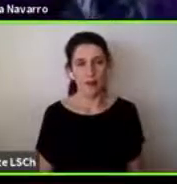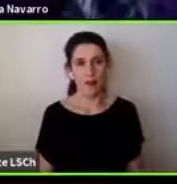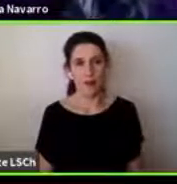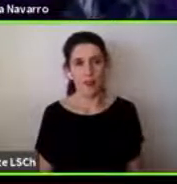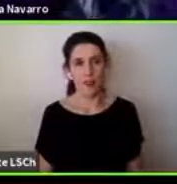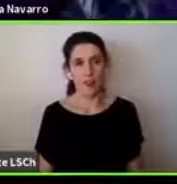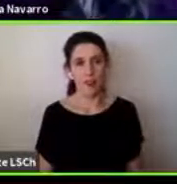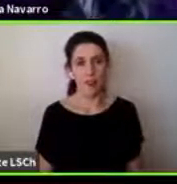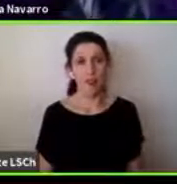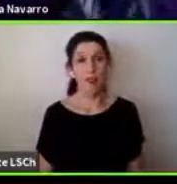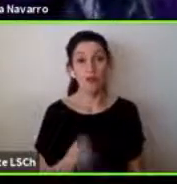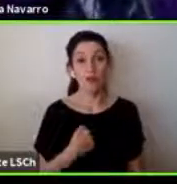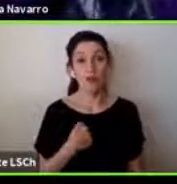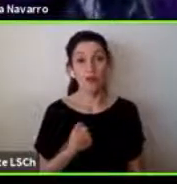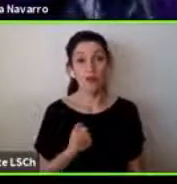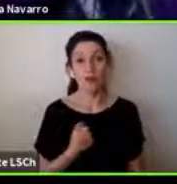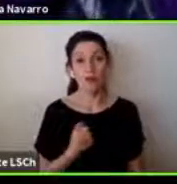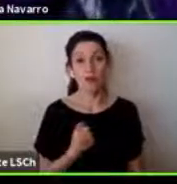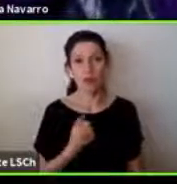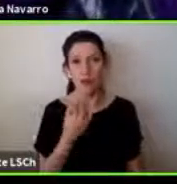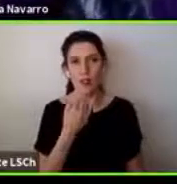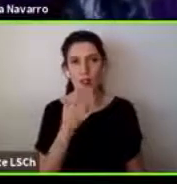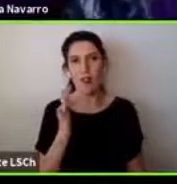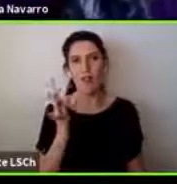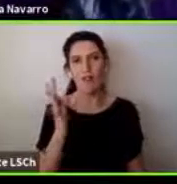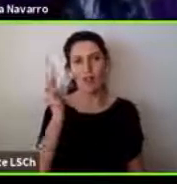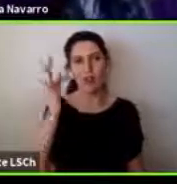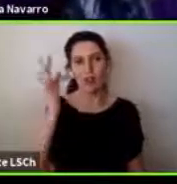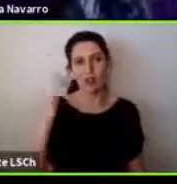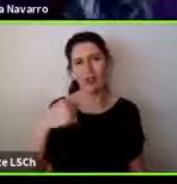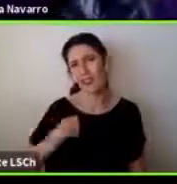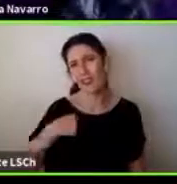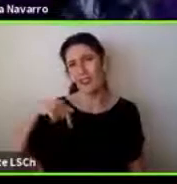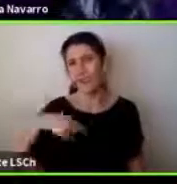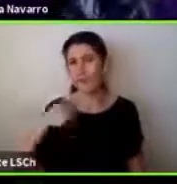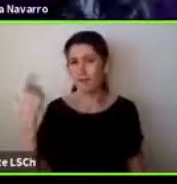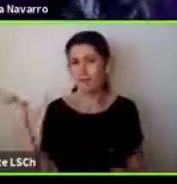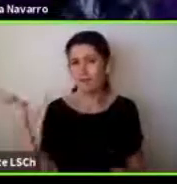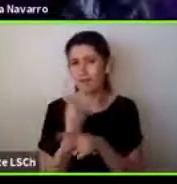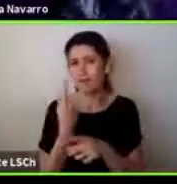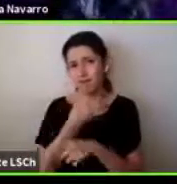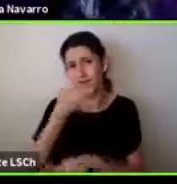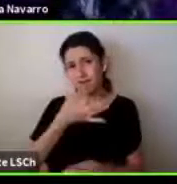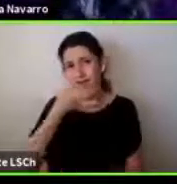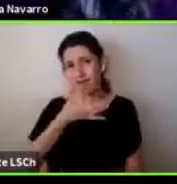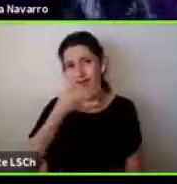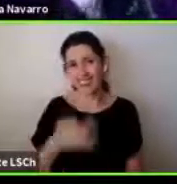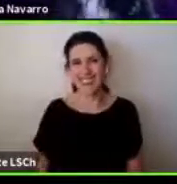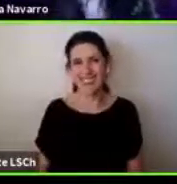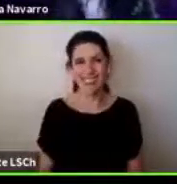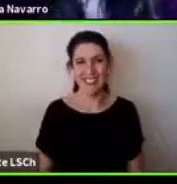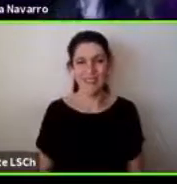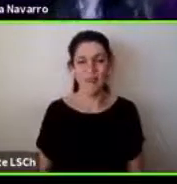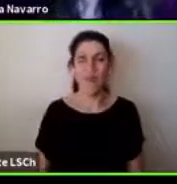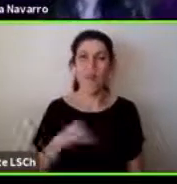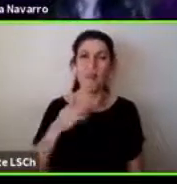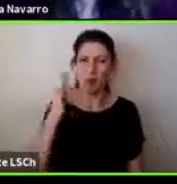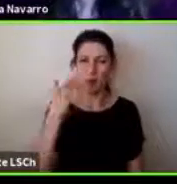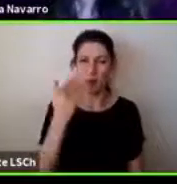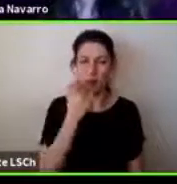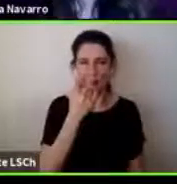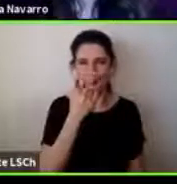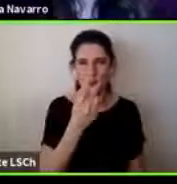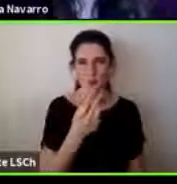yo también como a futuro he hablado mucho hoy día como a futuro también veo que en verdad como